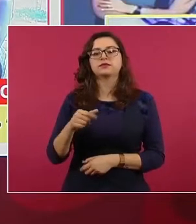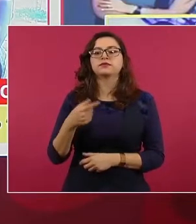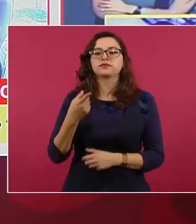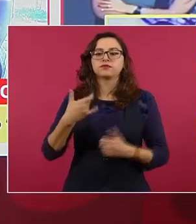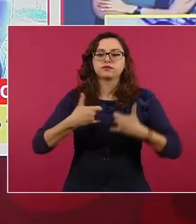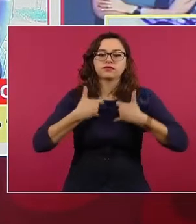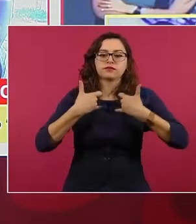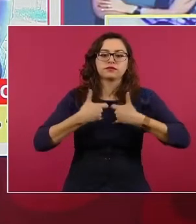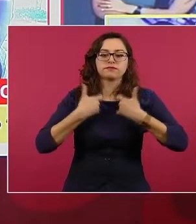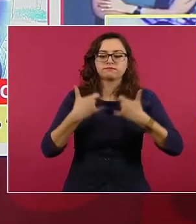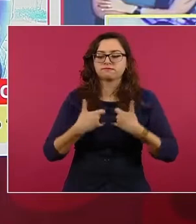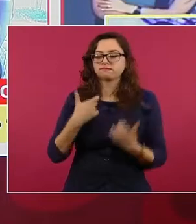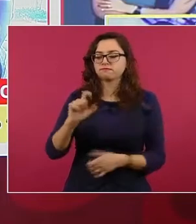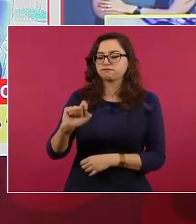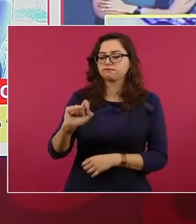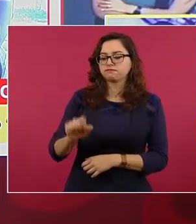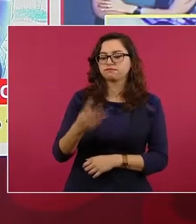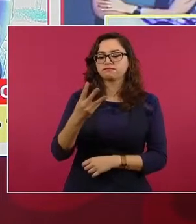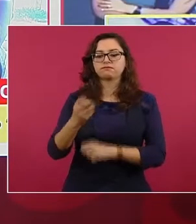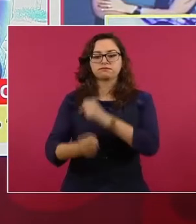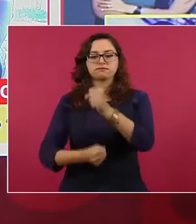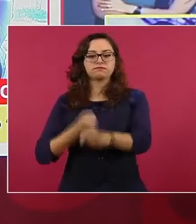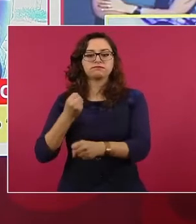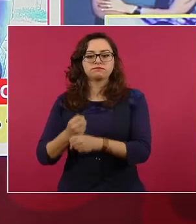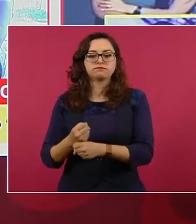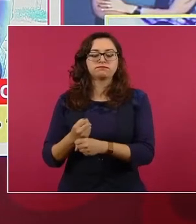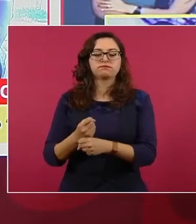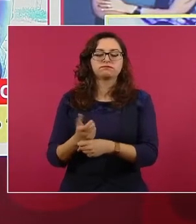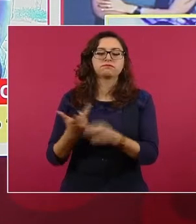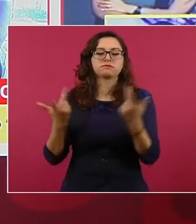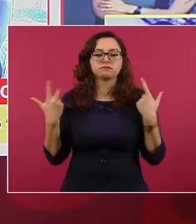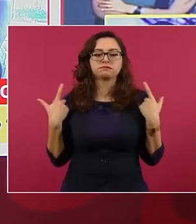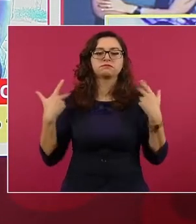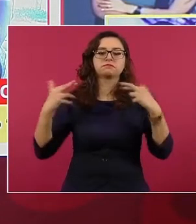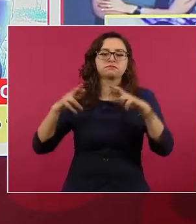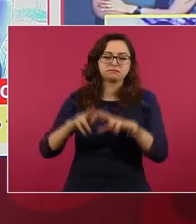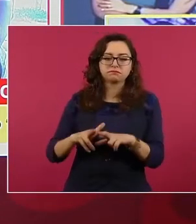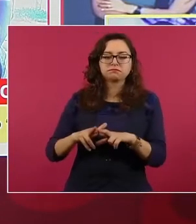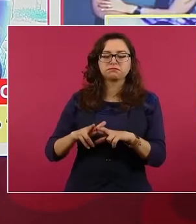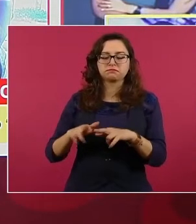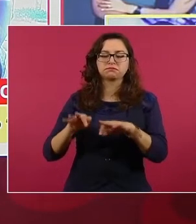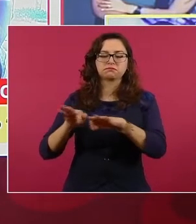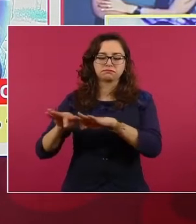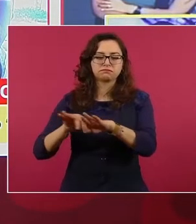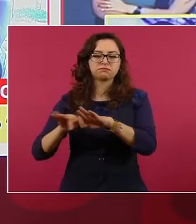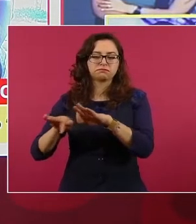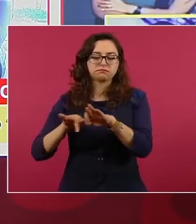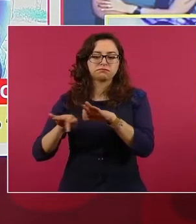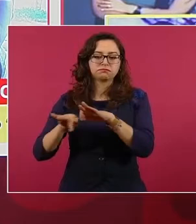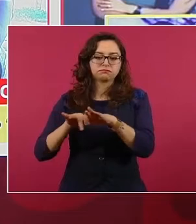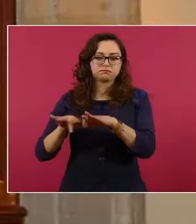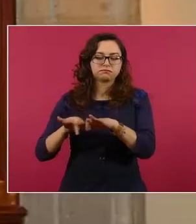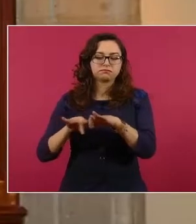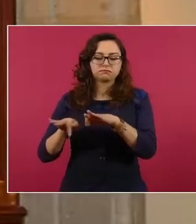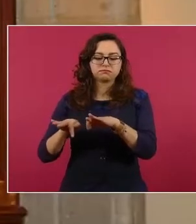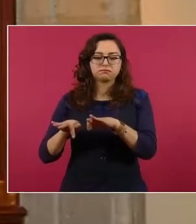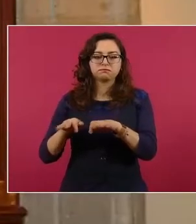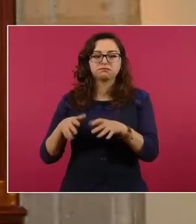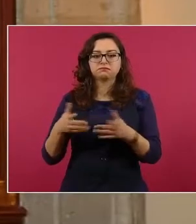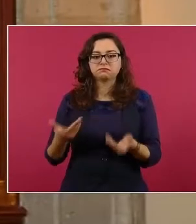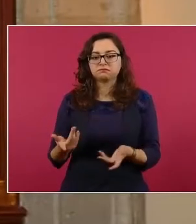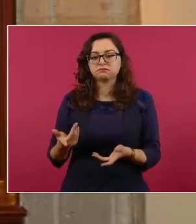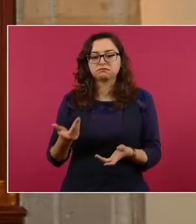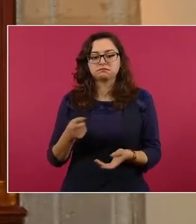una joven de 24 años que elaboraba como maestra de escuela. Ella obtiene